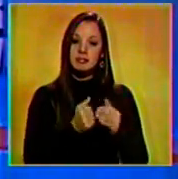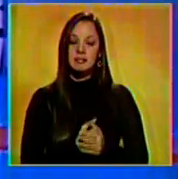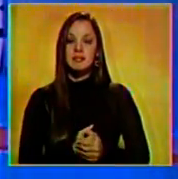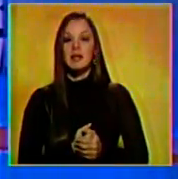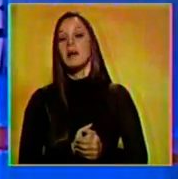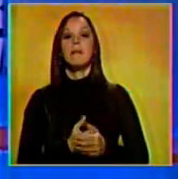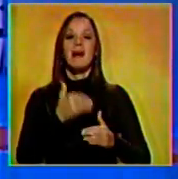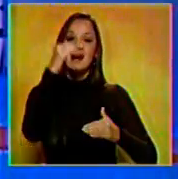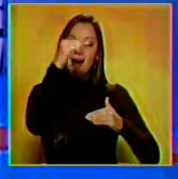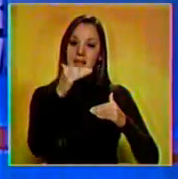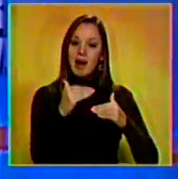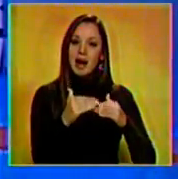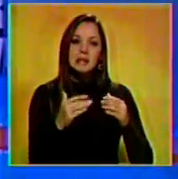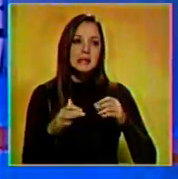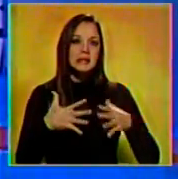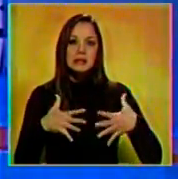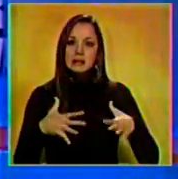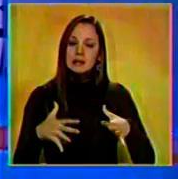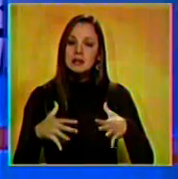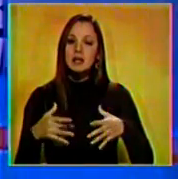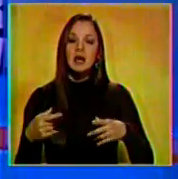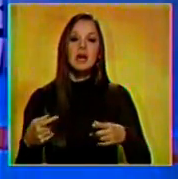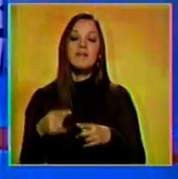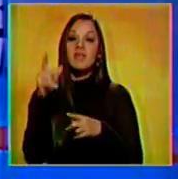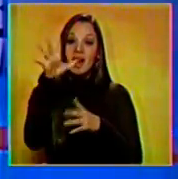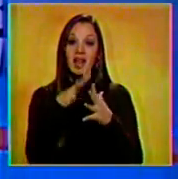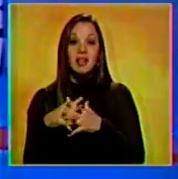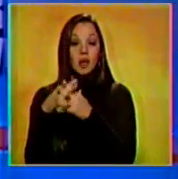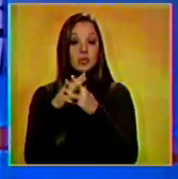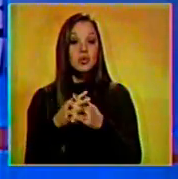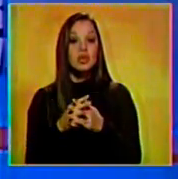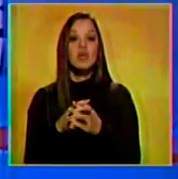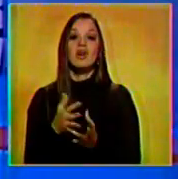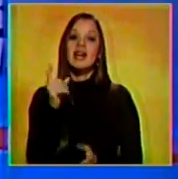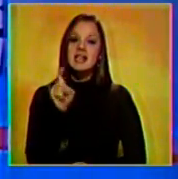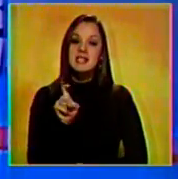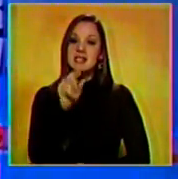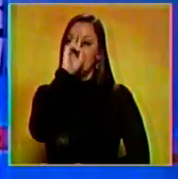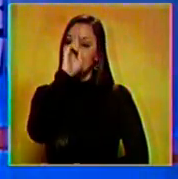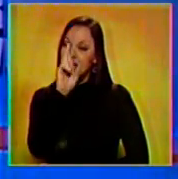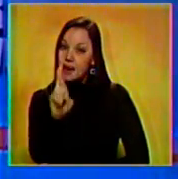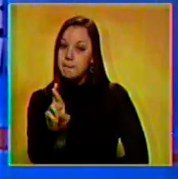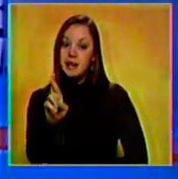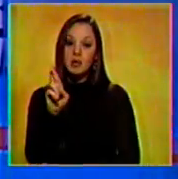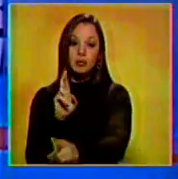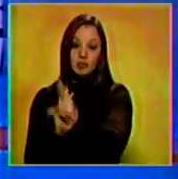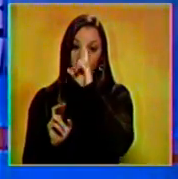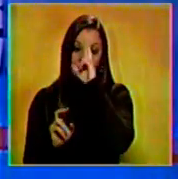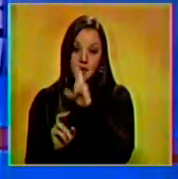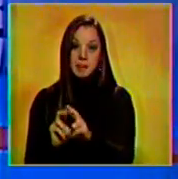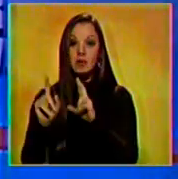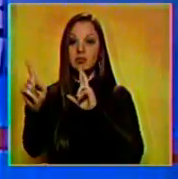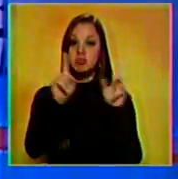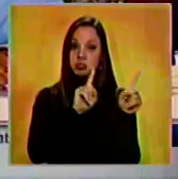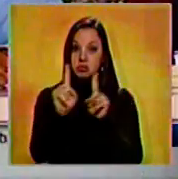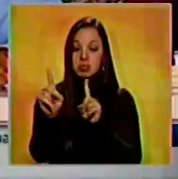reducción de las tensiones con Estados Unidos en base al respeto mutuo y a la soberanía nacional de ambos países.